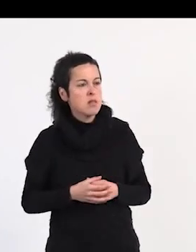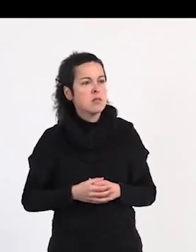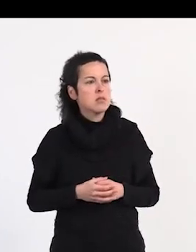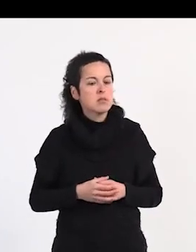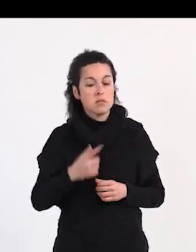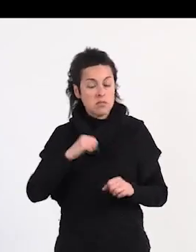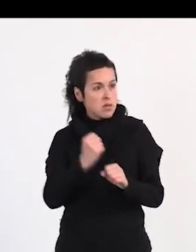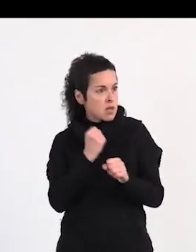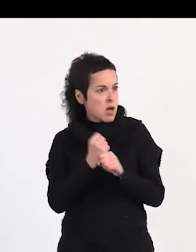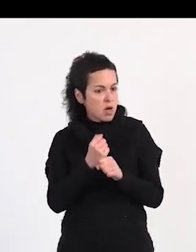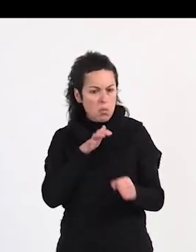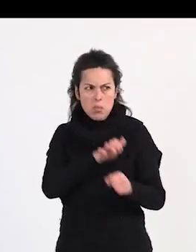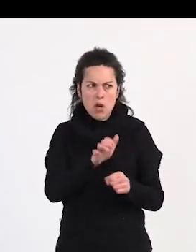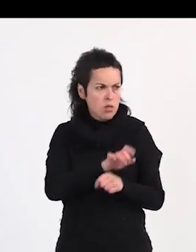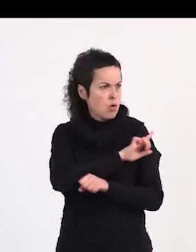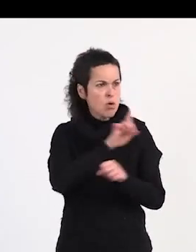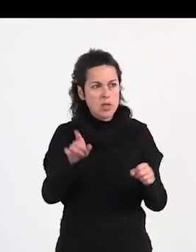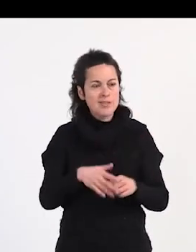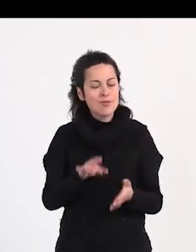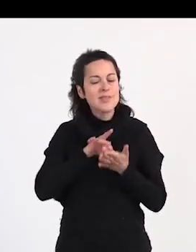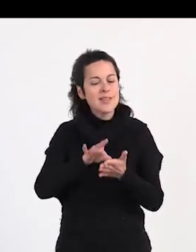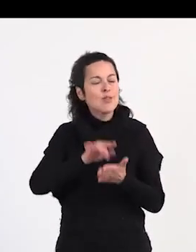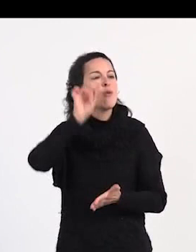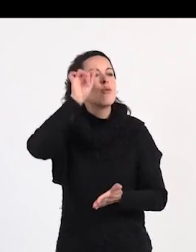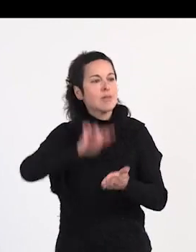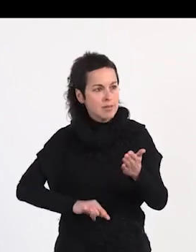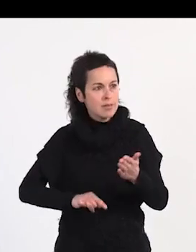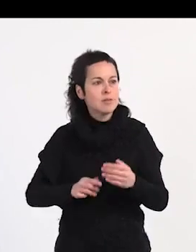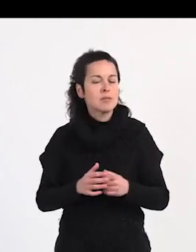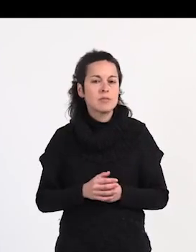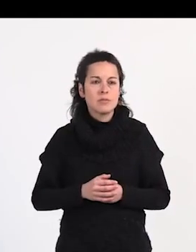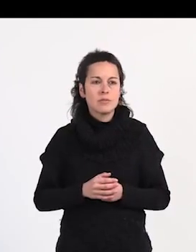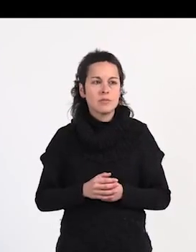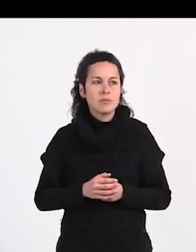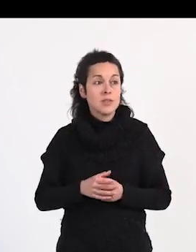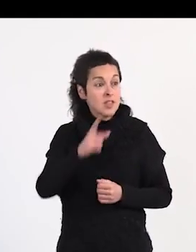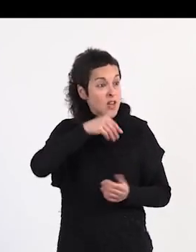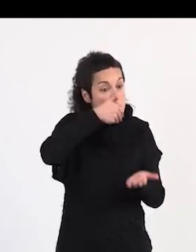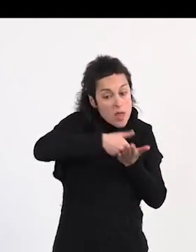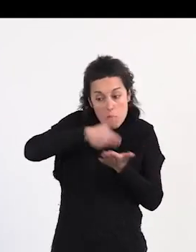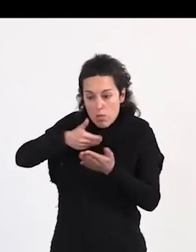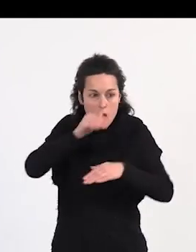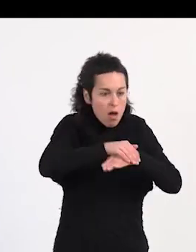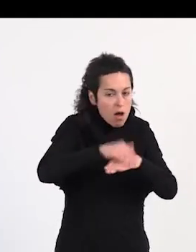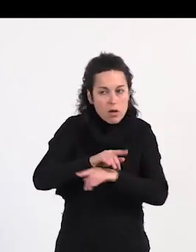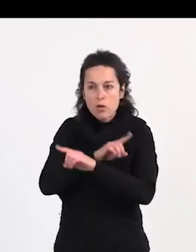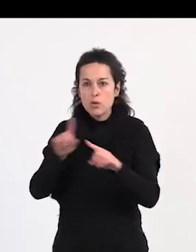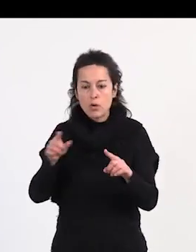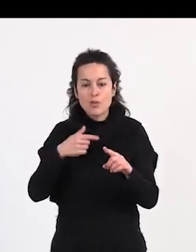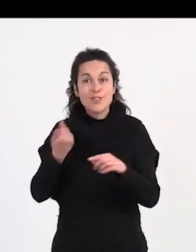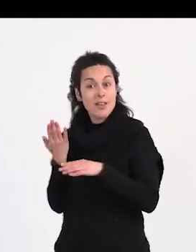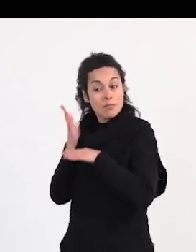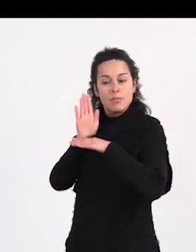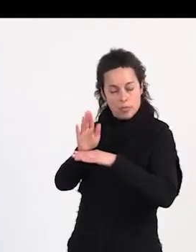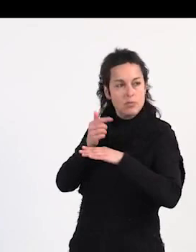Nuestro trabajo no es una violación, es un servicio contratado. No hacemos todo lo que nos piden, hacemos lo que